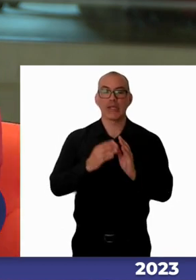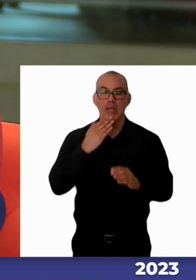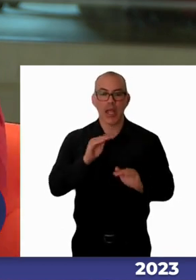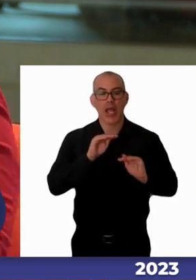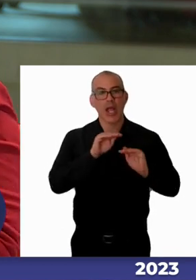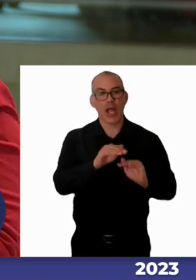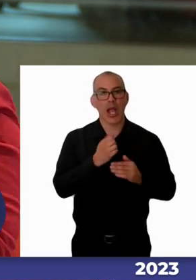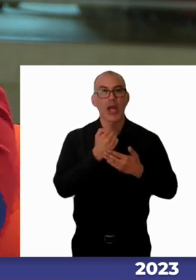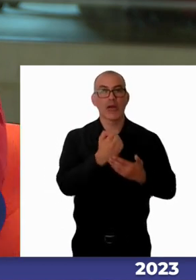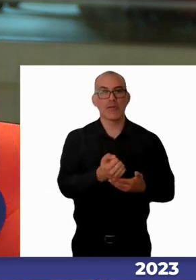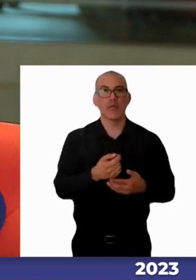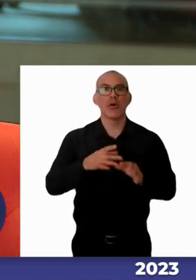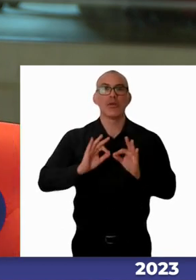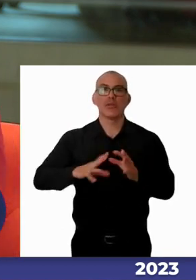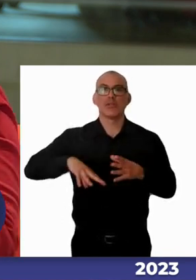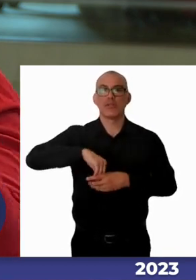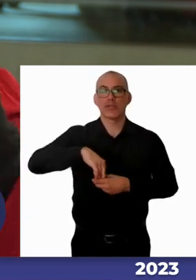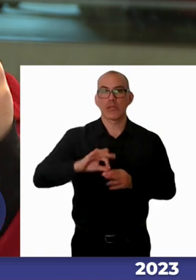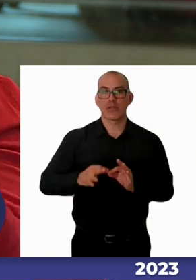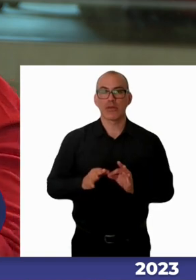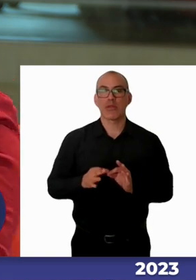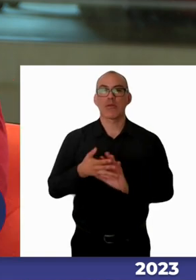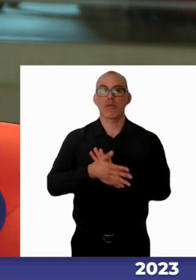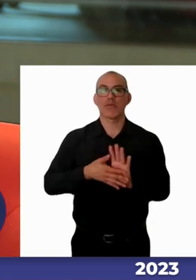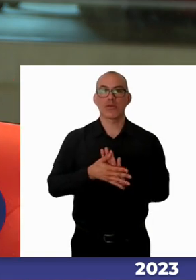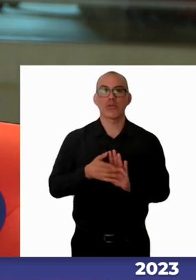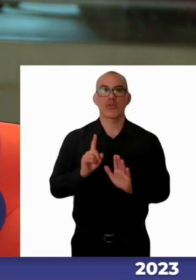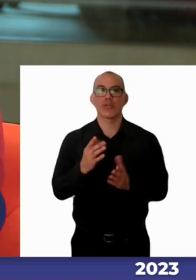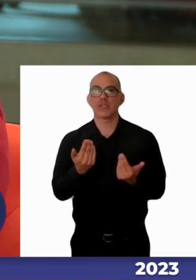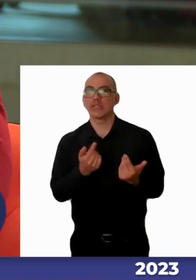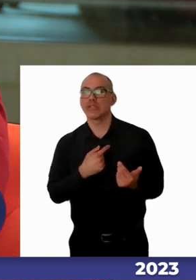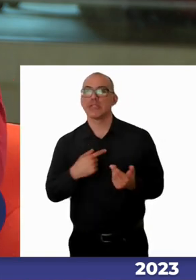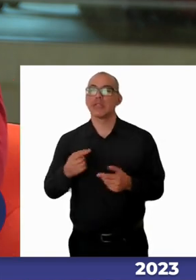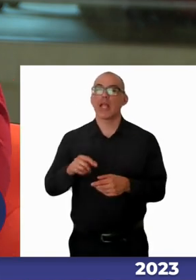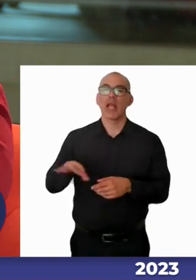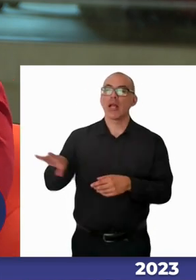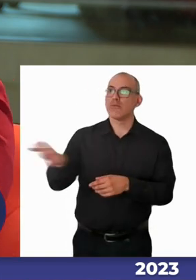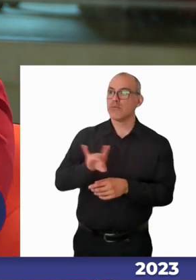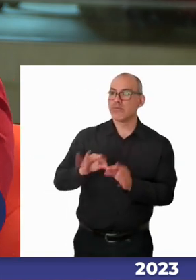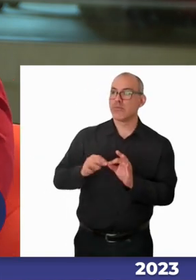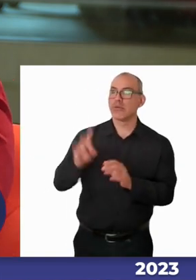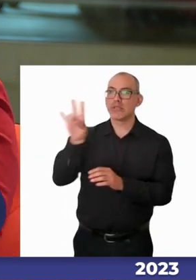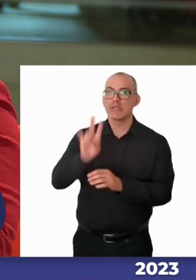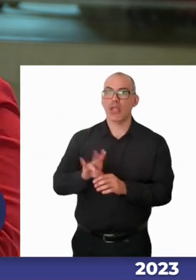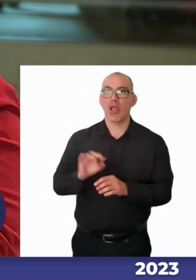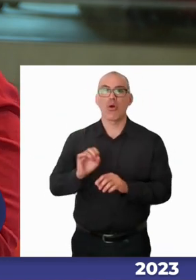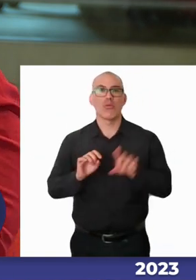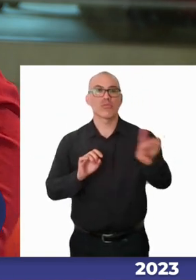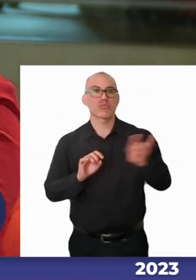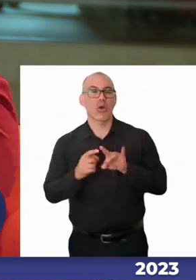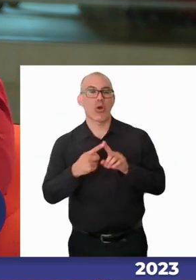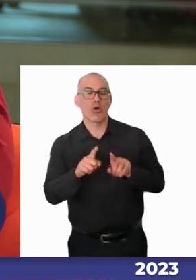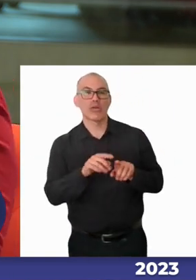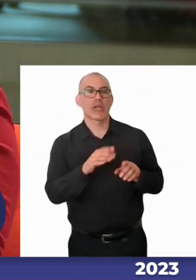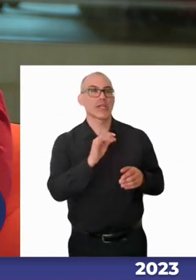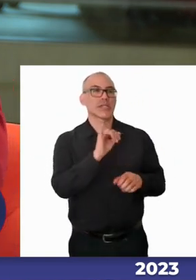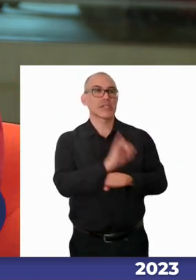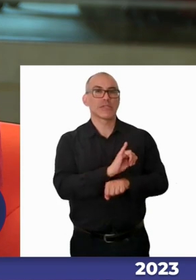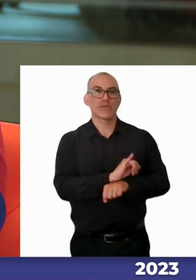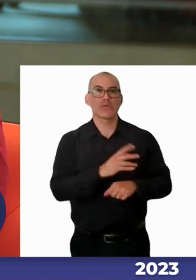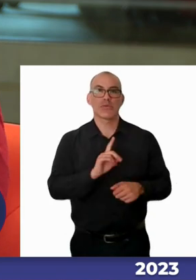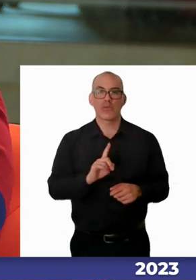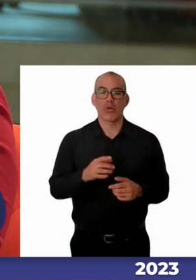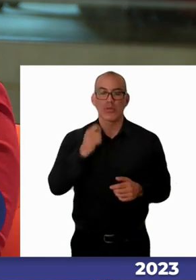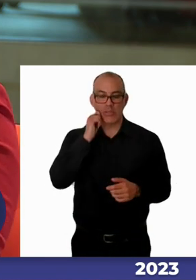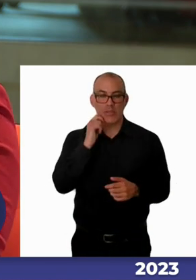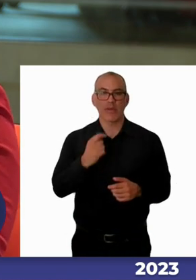con intérprete de lengua de señas que no requiere que sea de Senado ni que requiere que sea de otra entidad entonces estos apoyos y ajustes